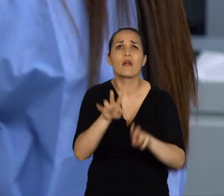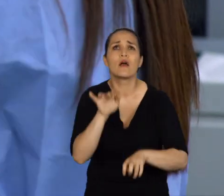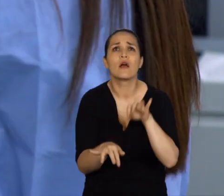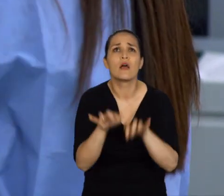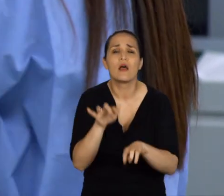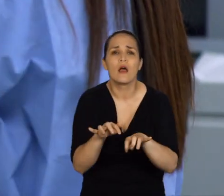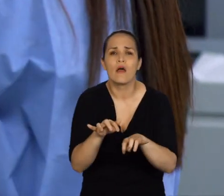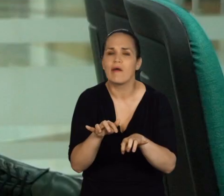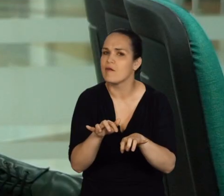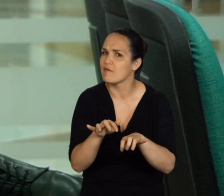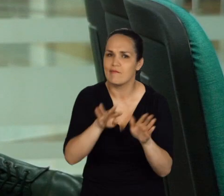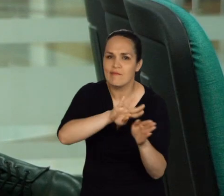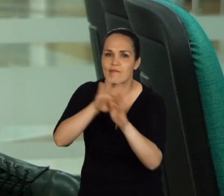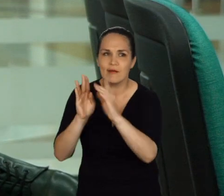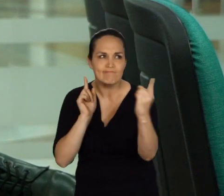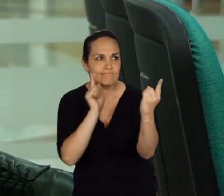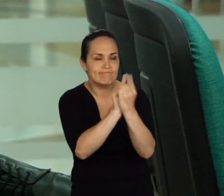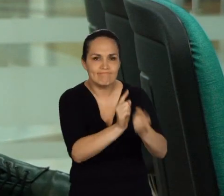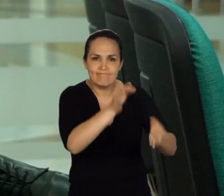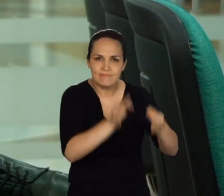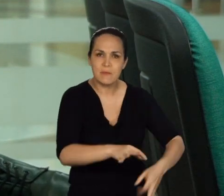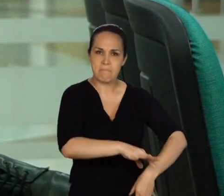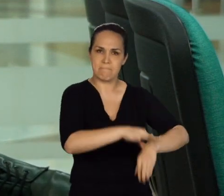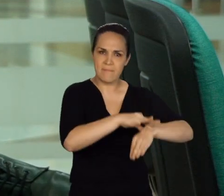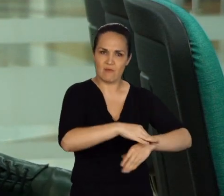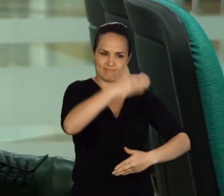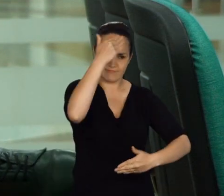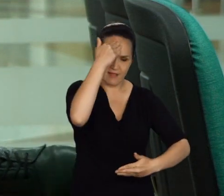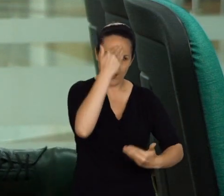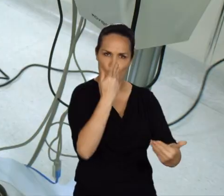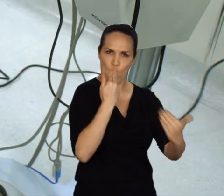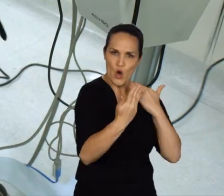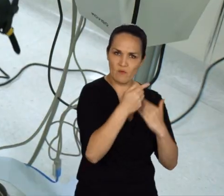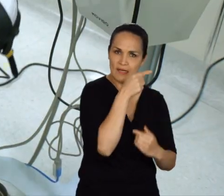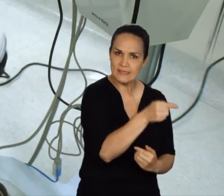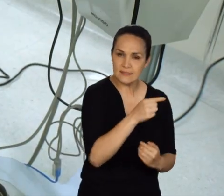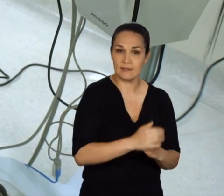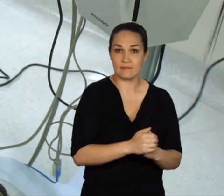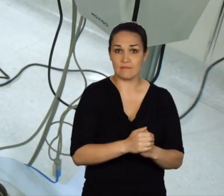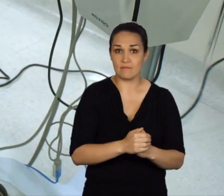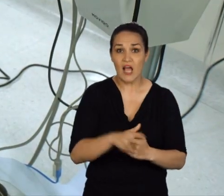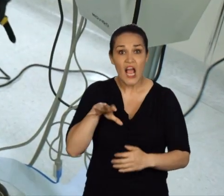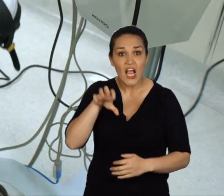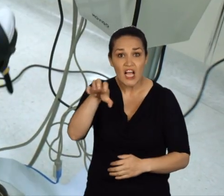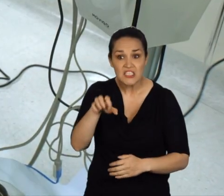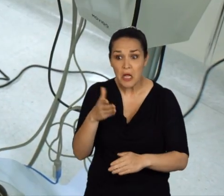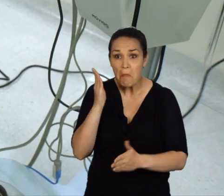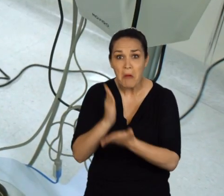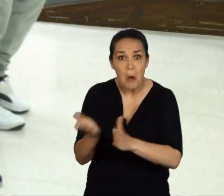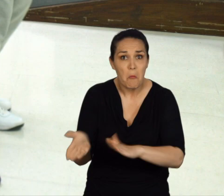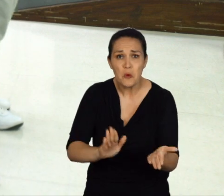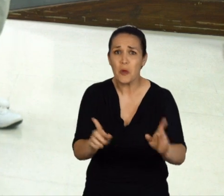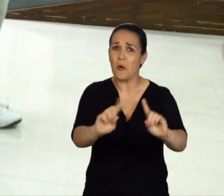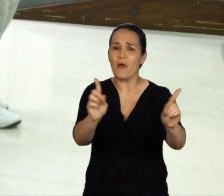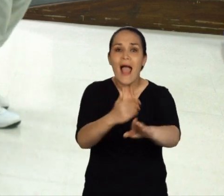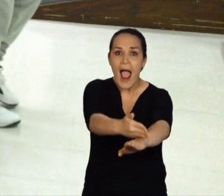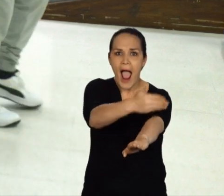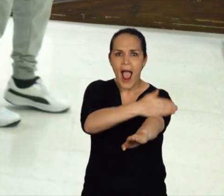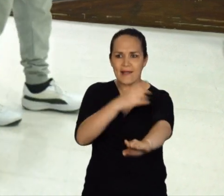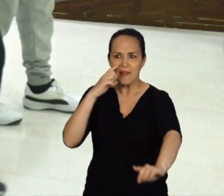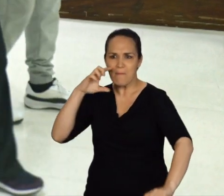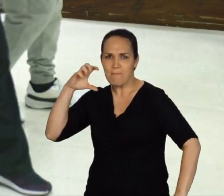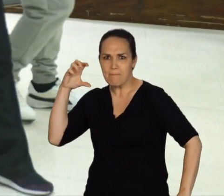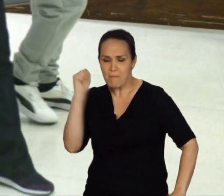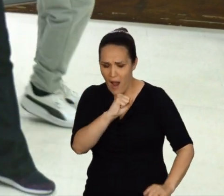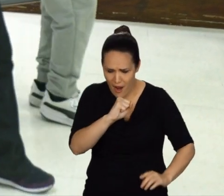leemos en internet sin tener la plena seguridad de que son fuentes confiables. El cáncer no es sinónimo de muerte. Debemos detectarlo y